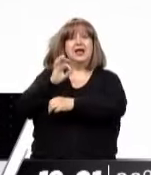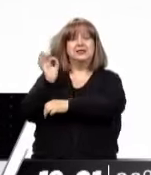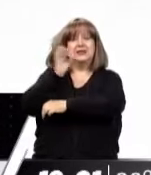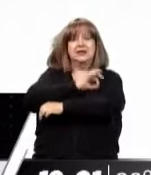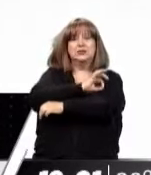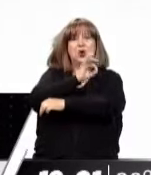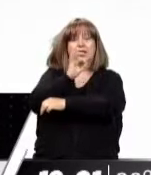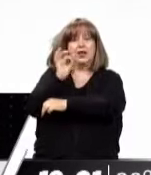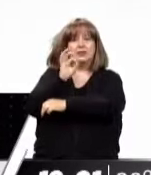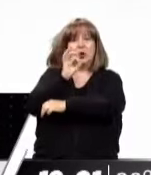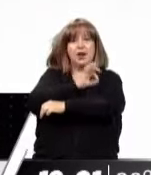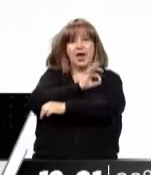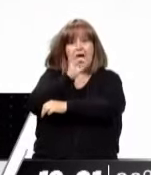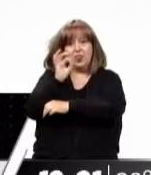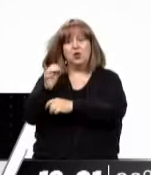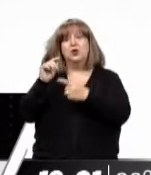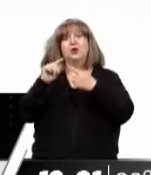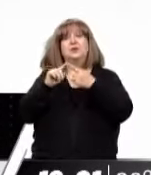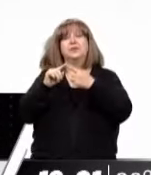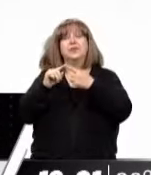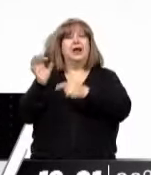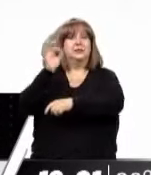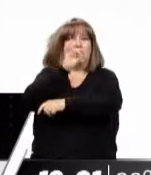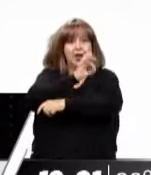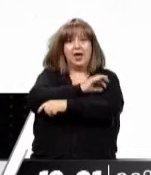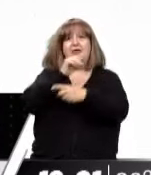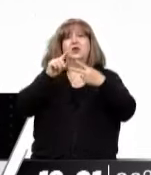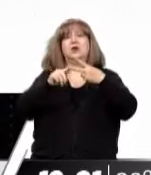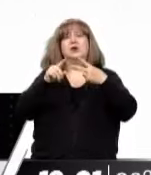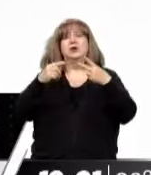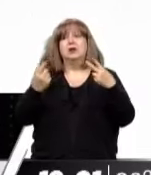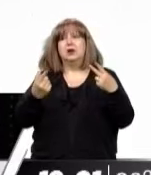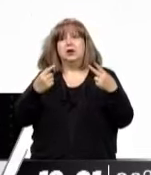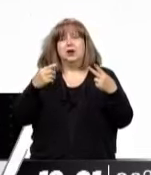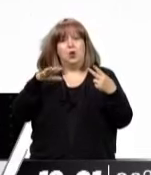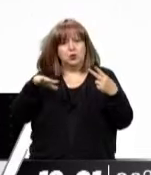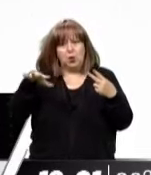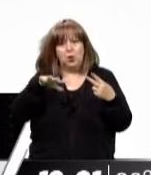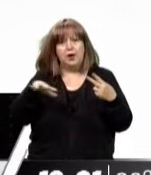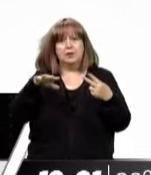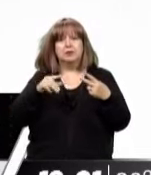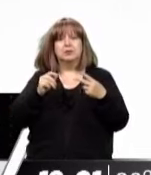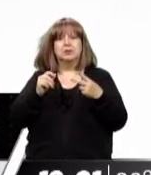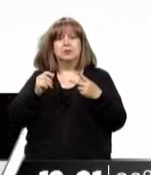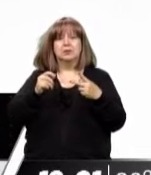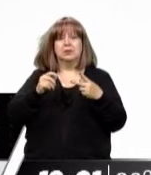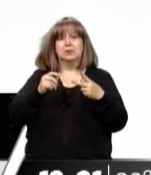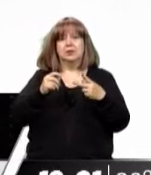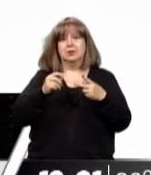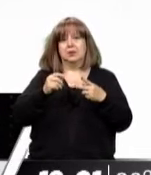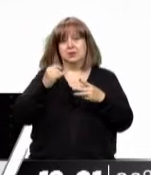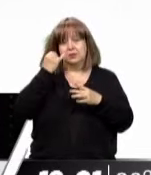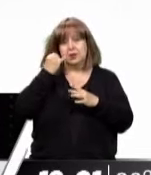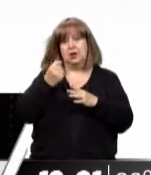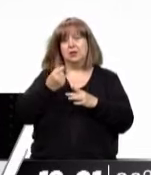Suyay Leufú, el relevamiento debió ser realizado por los equipos del INAI en el marco de colaboración con el programa de relevamiento firmado